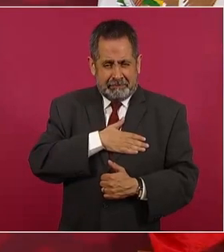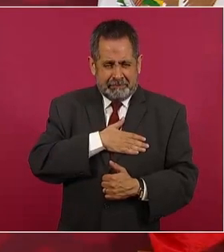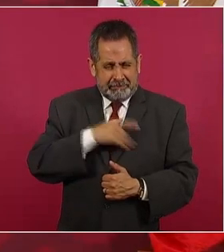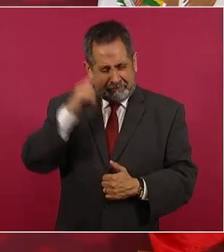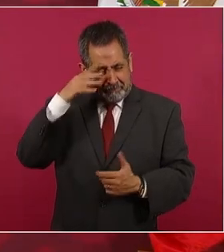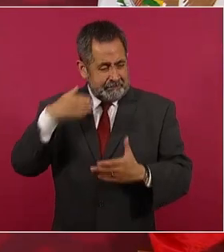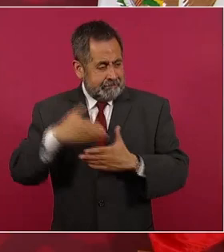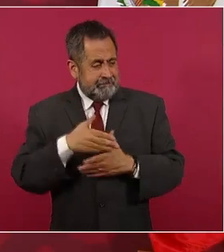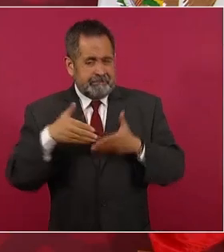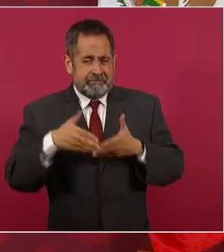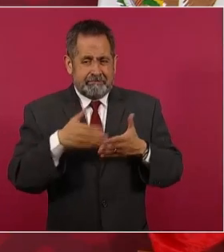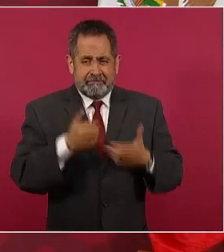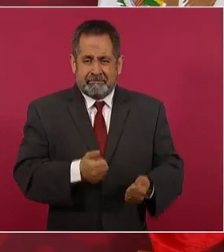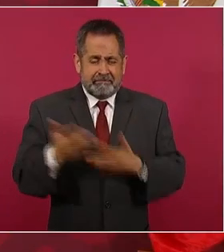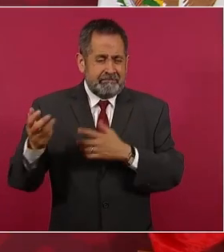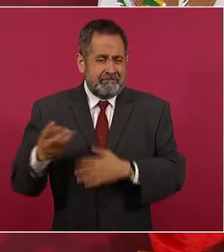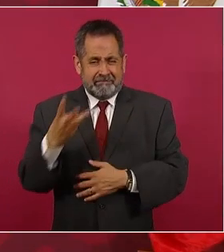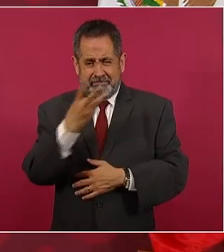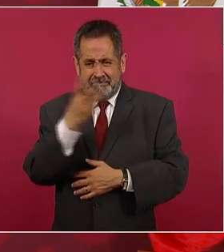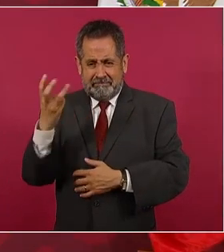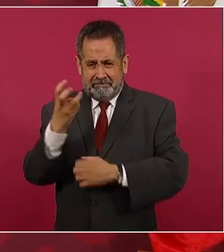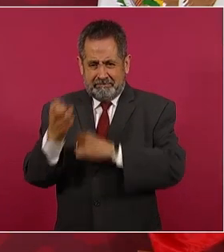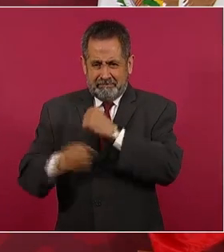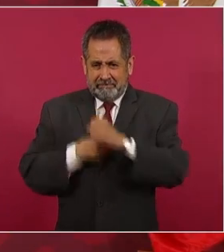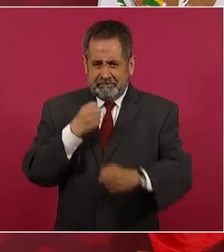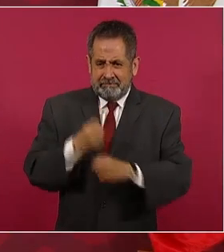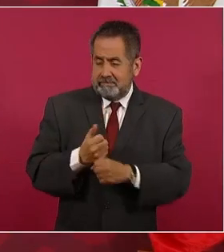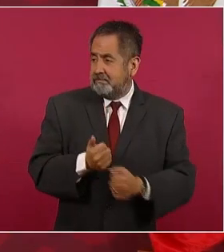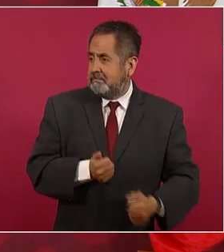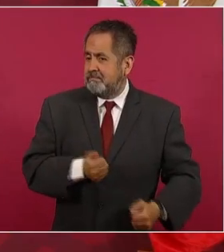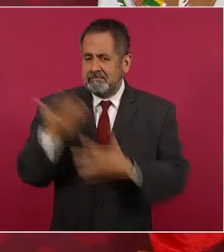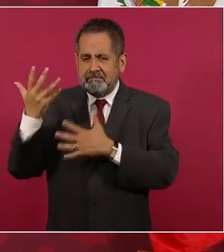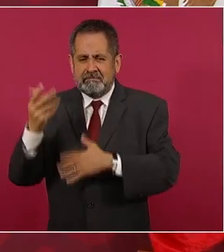en tres siglos de dominación colonial.